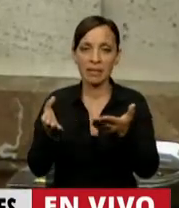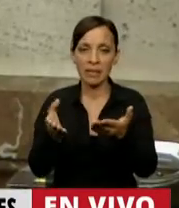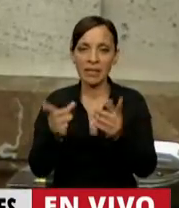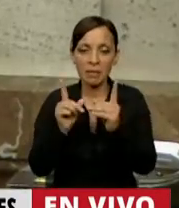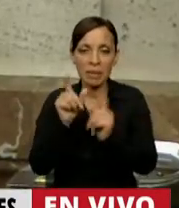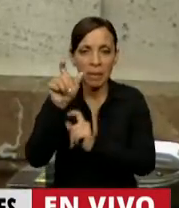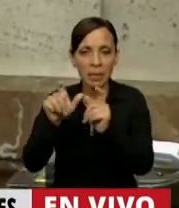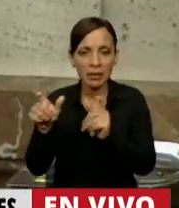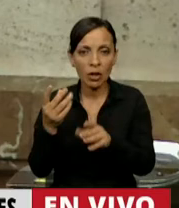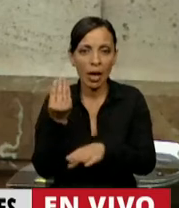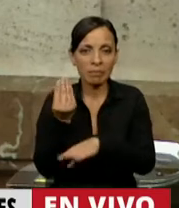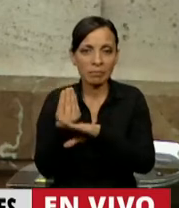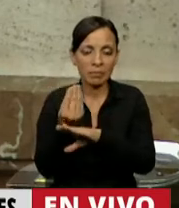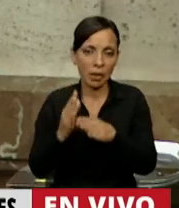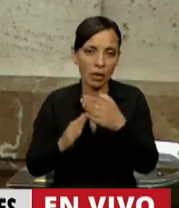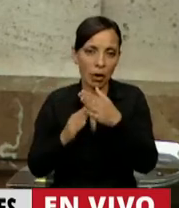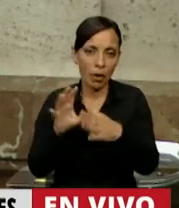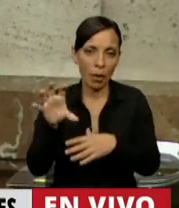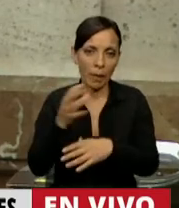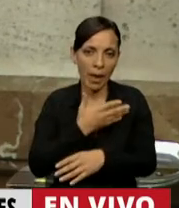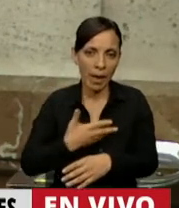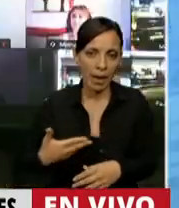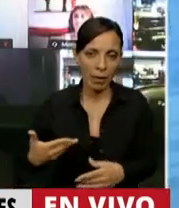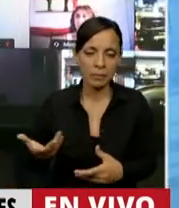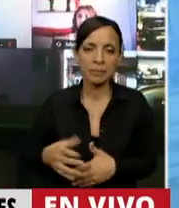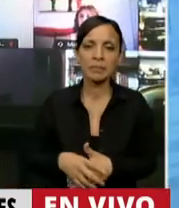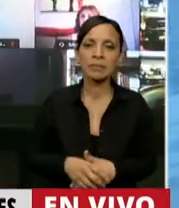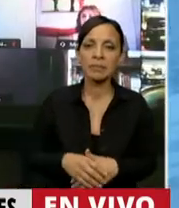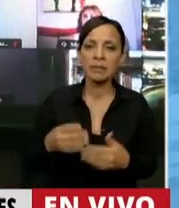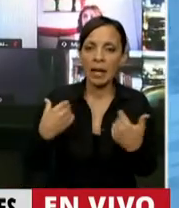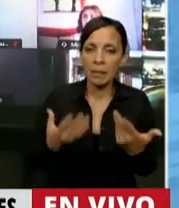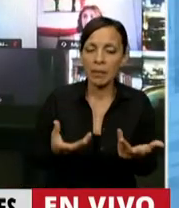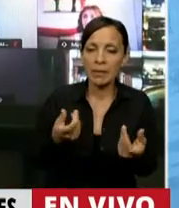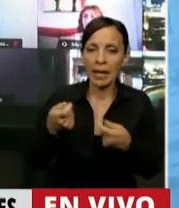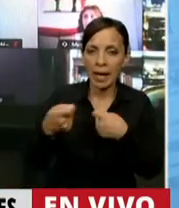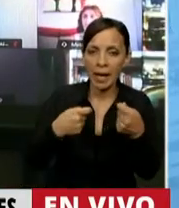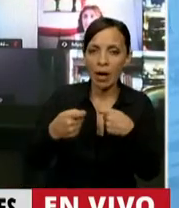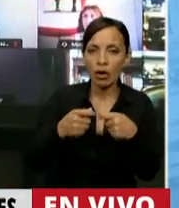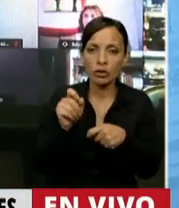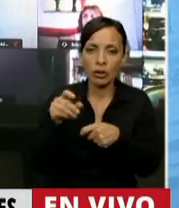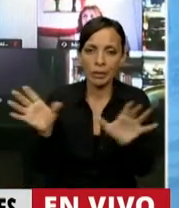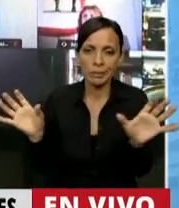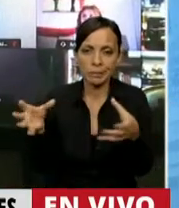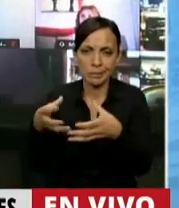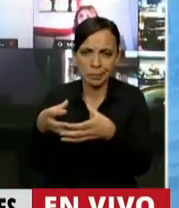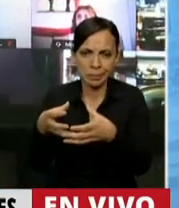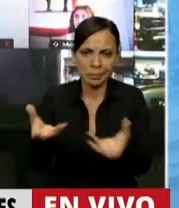gobiernan cada una de esas jurisdicciones, que utilizan los recursos para sostener los negocios de sus propias camarillas.